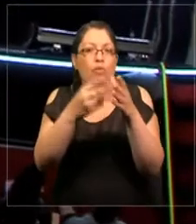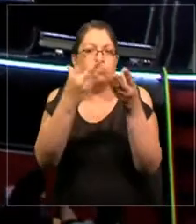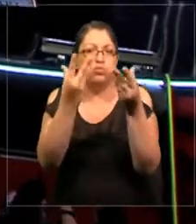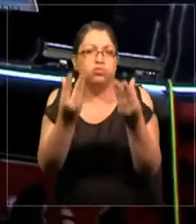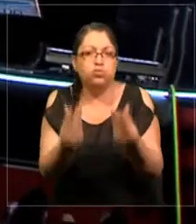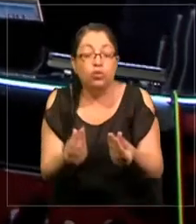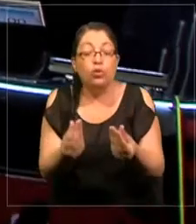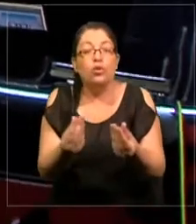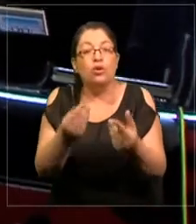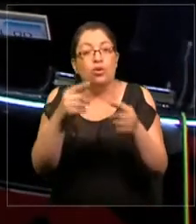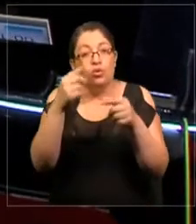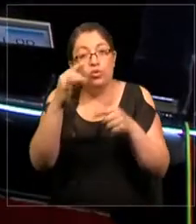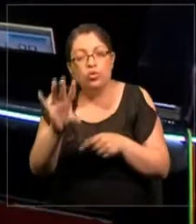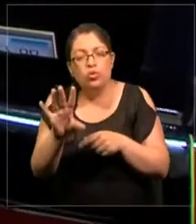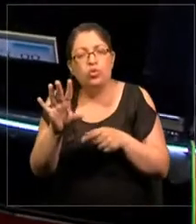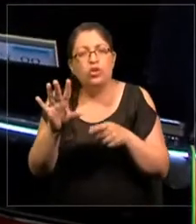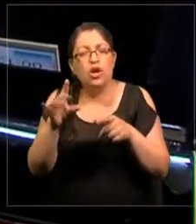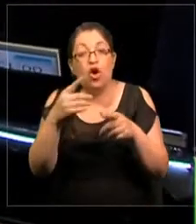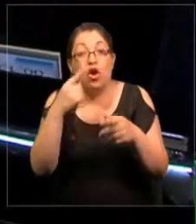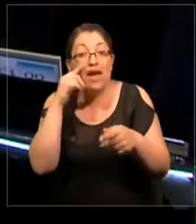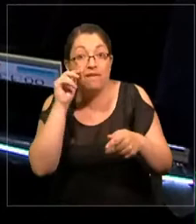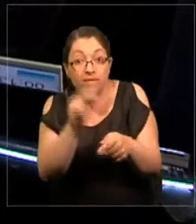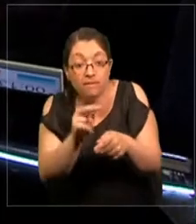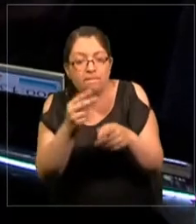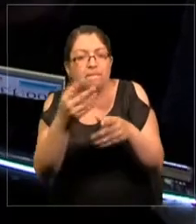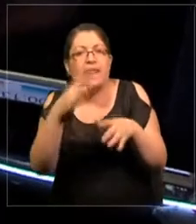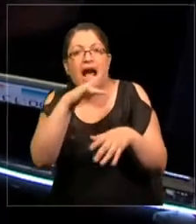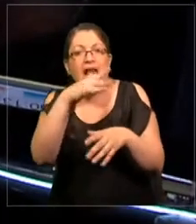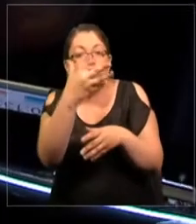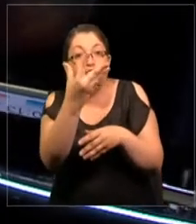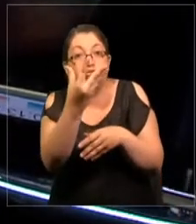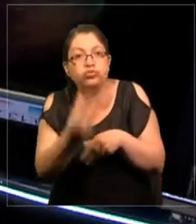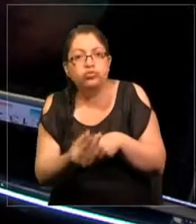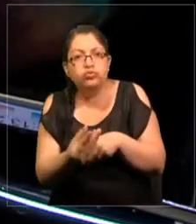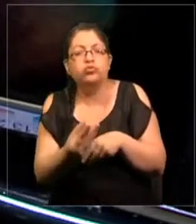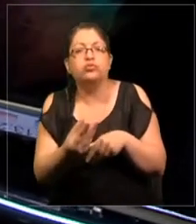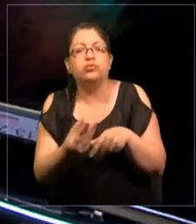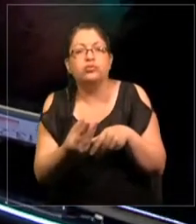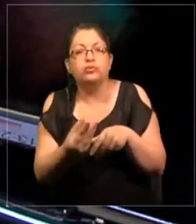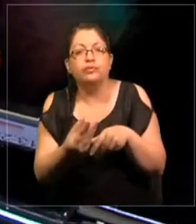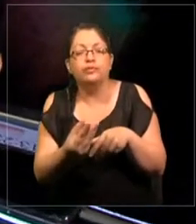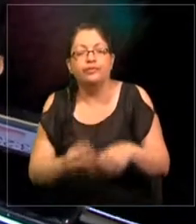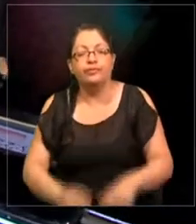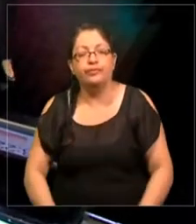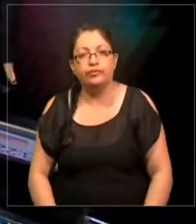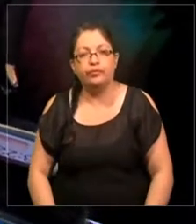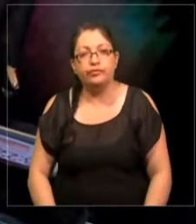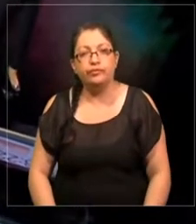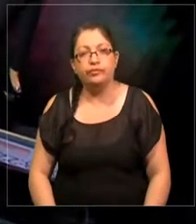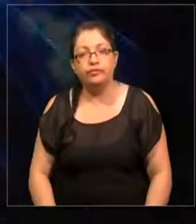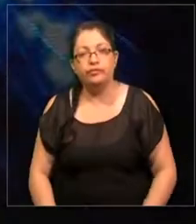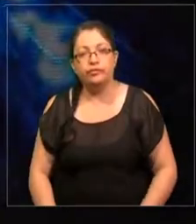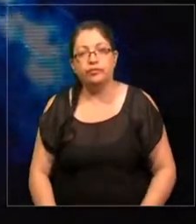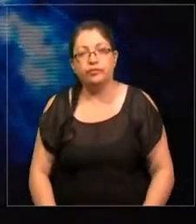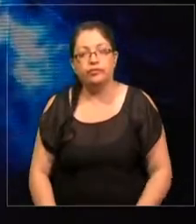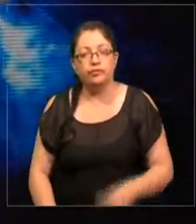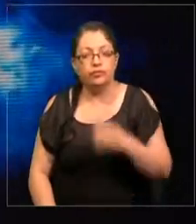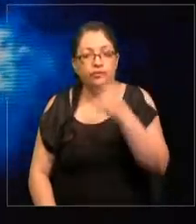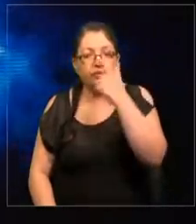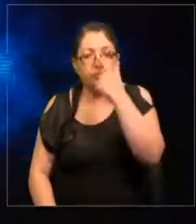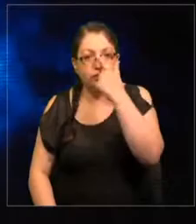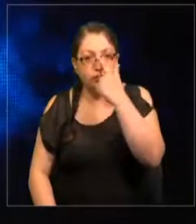No solo es algo físico, lo que significa que el suministro de agua no